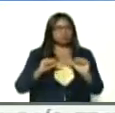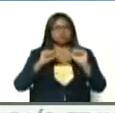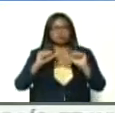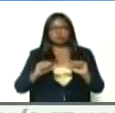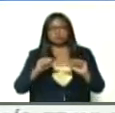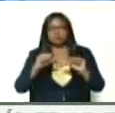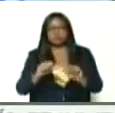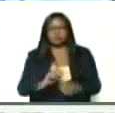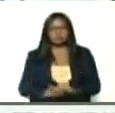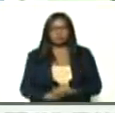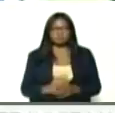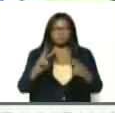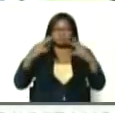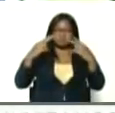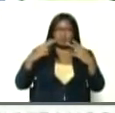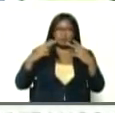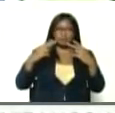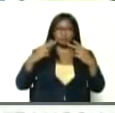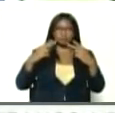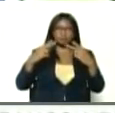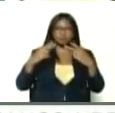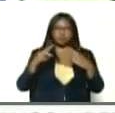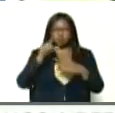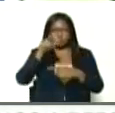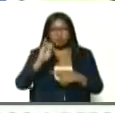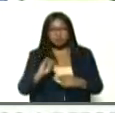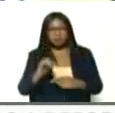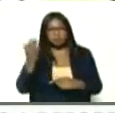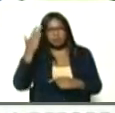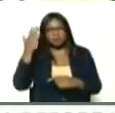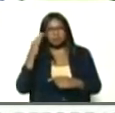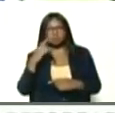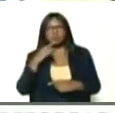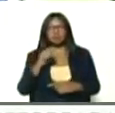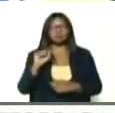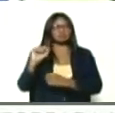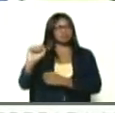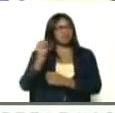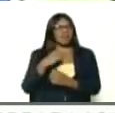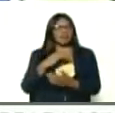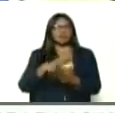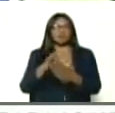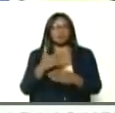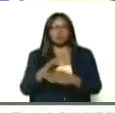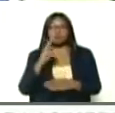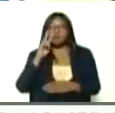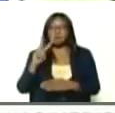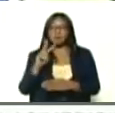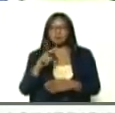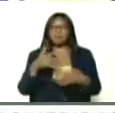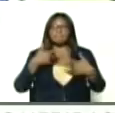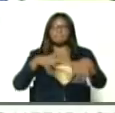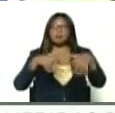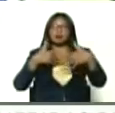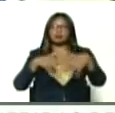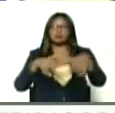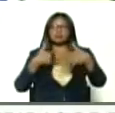ha acabado, oígame bien compatriota, usted que es negacionista, ayer vi marchas,